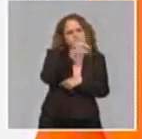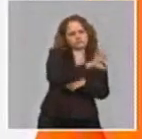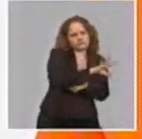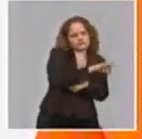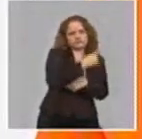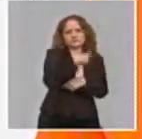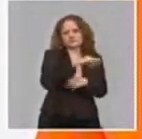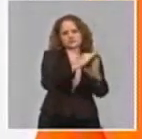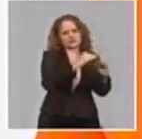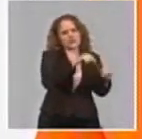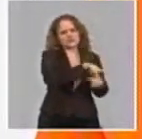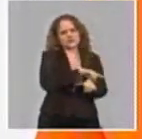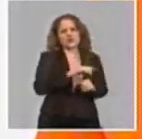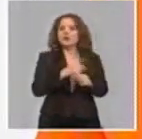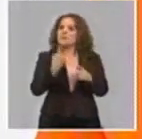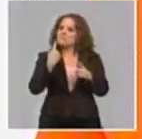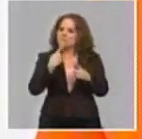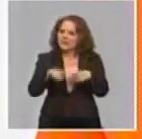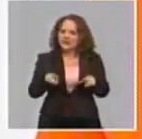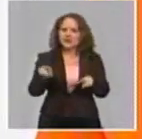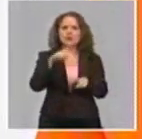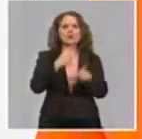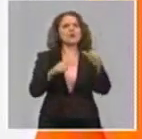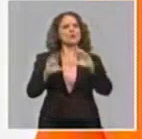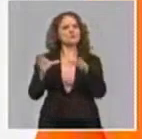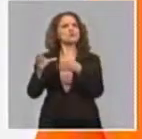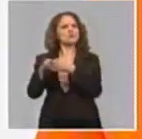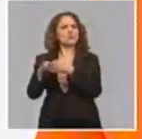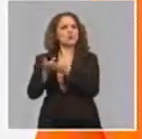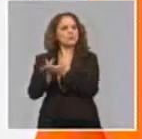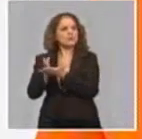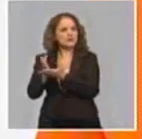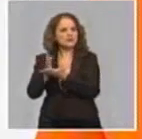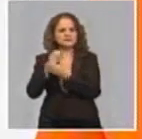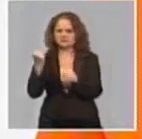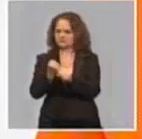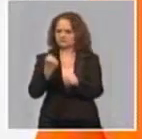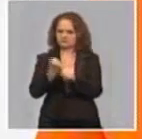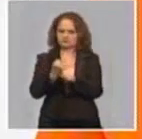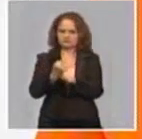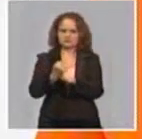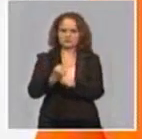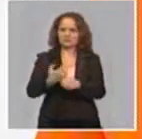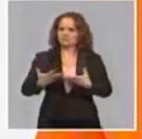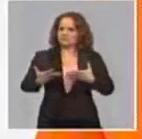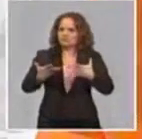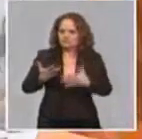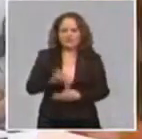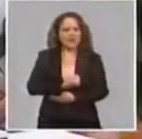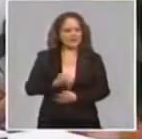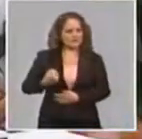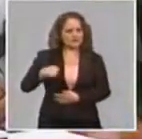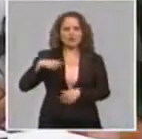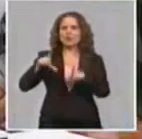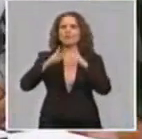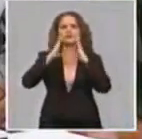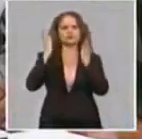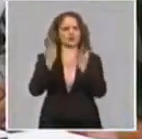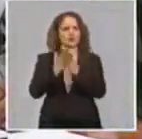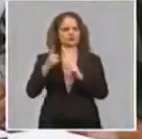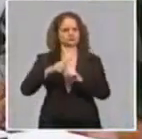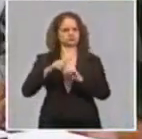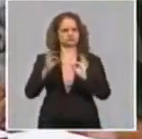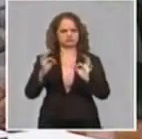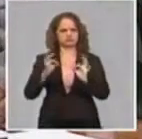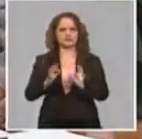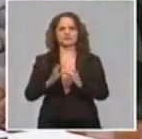la gente se ha dedicado, vamos a decir, más a trabajar y a consagrarse, a cumplir estas tareas. Ahí se demuestra una vez más que